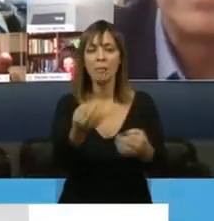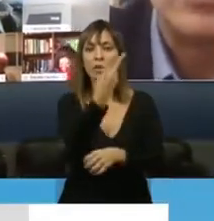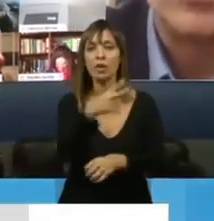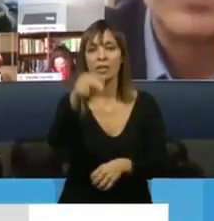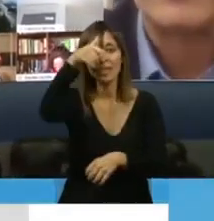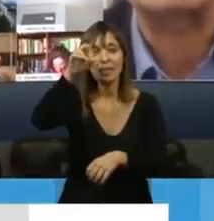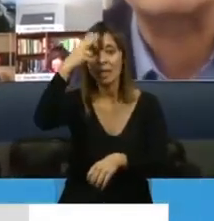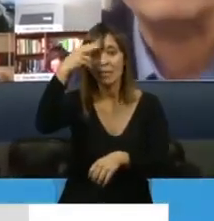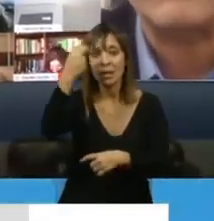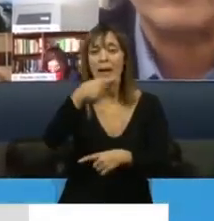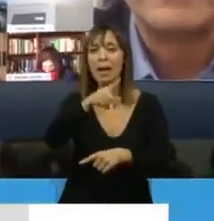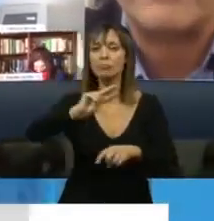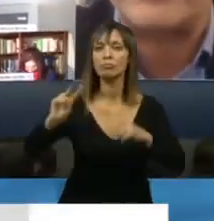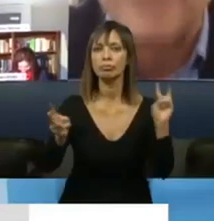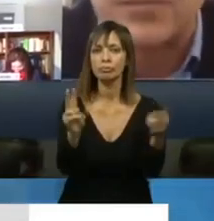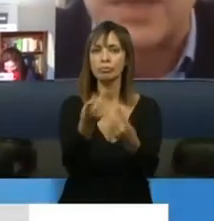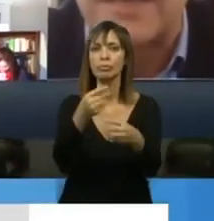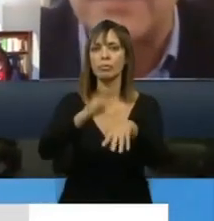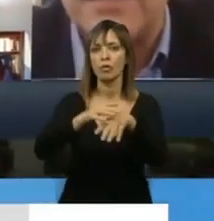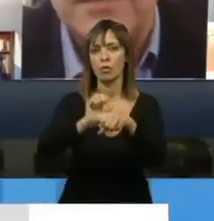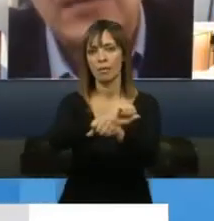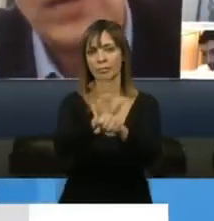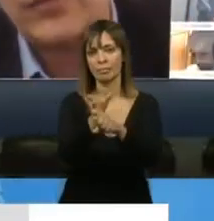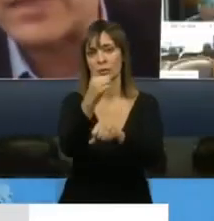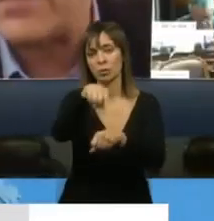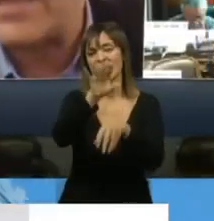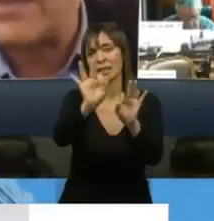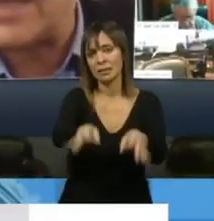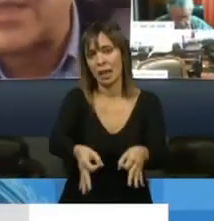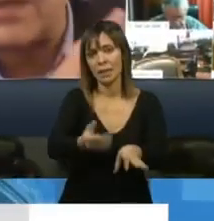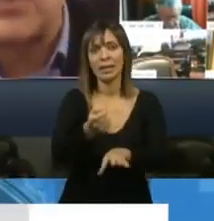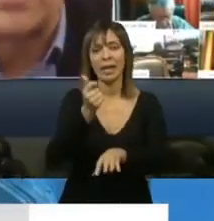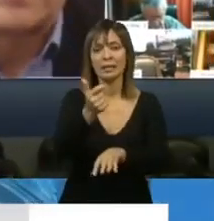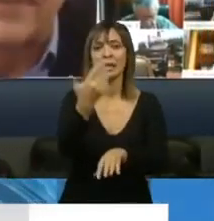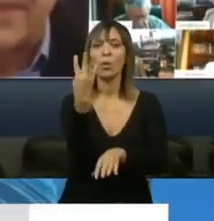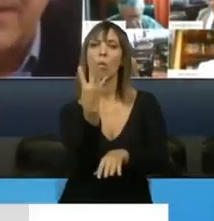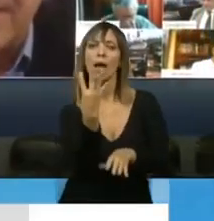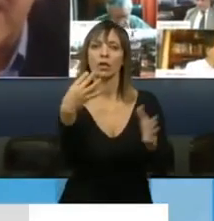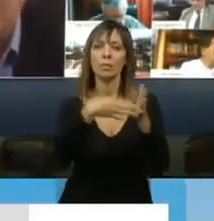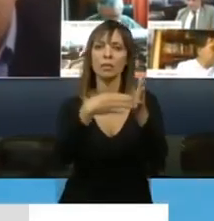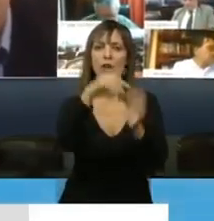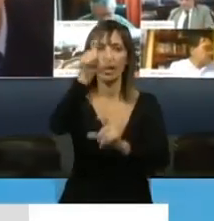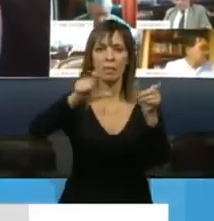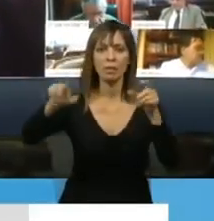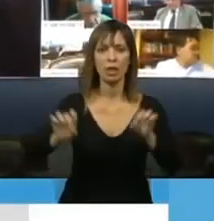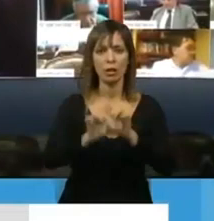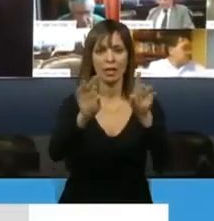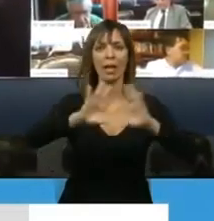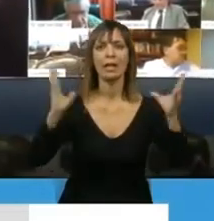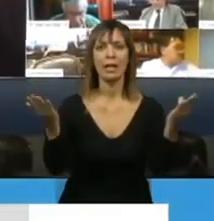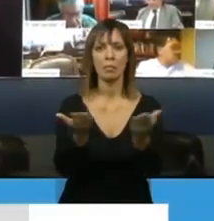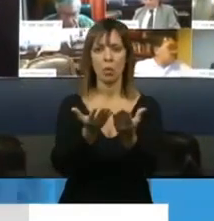fallecido ya a lo largo de esta pandemia que lleva, como ustedes saben, casi 4 millones de casos en todo el mundo.